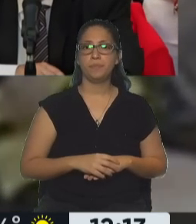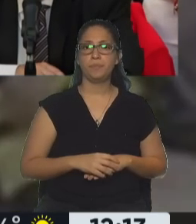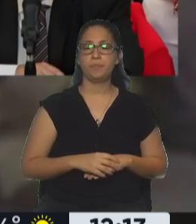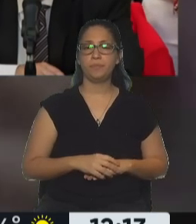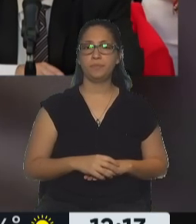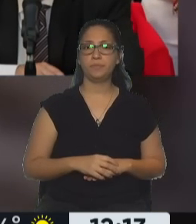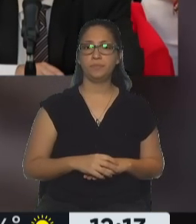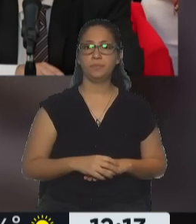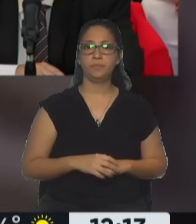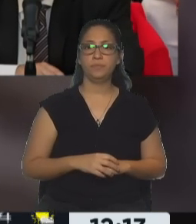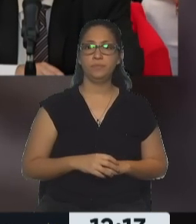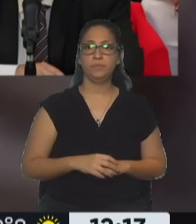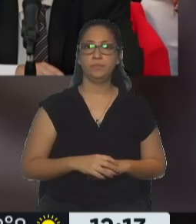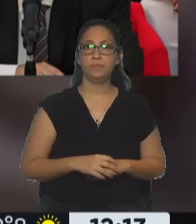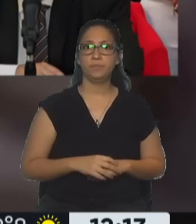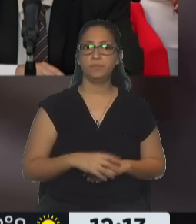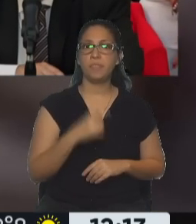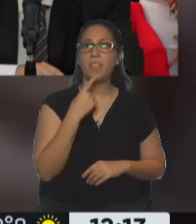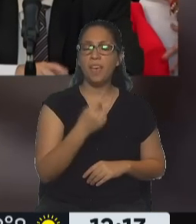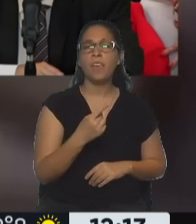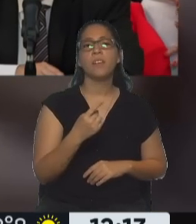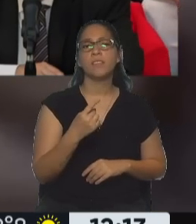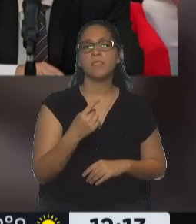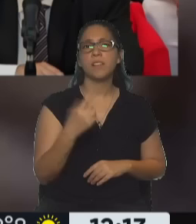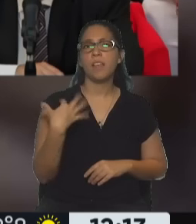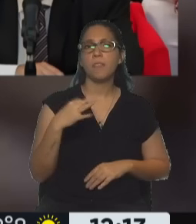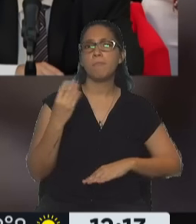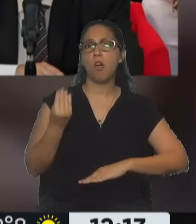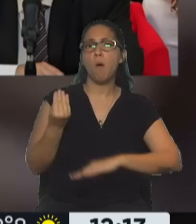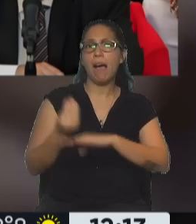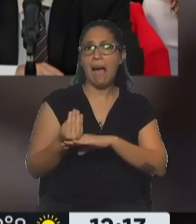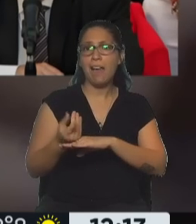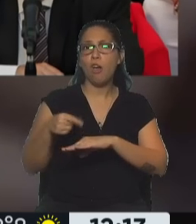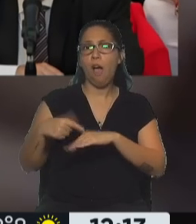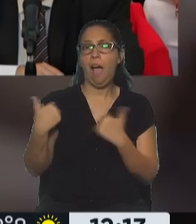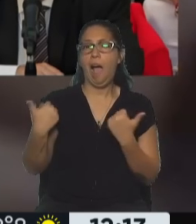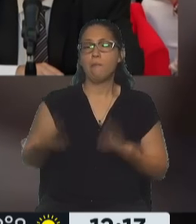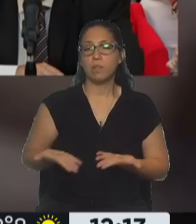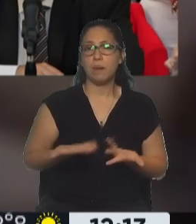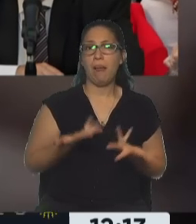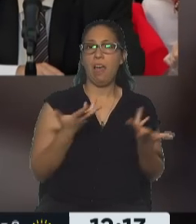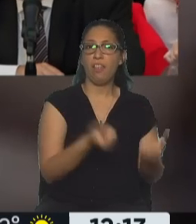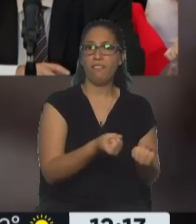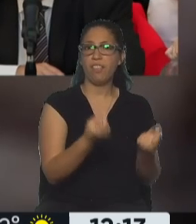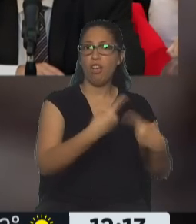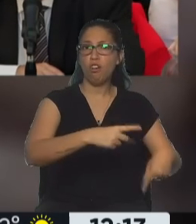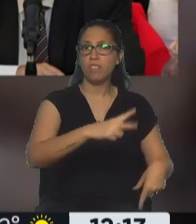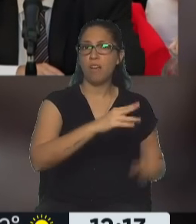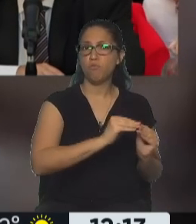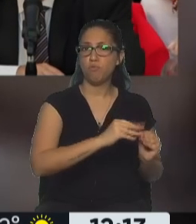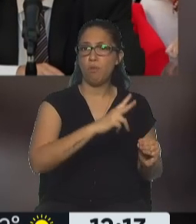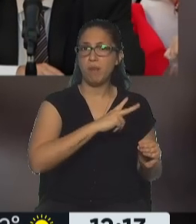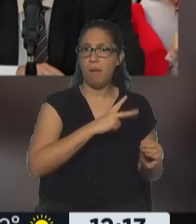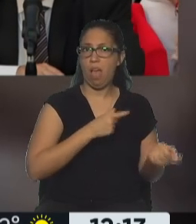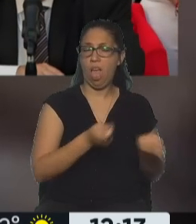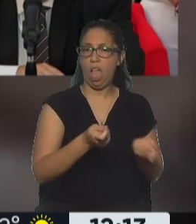evitar valerse del cargo para promover o defender intereses privados, es decir, el